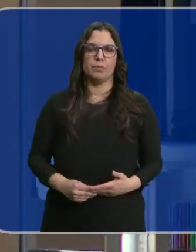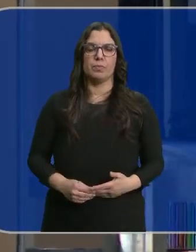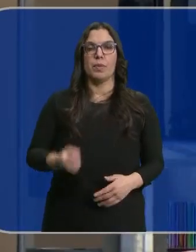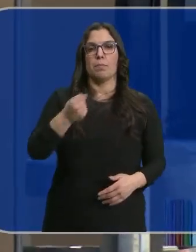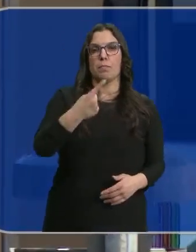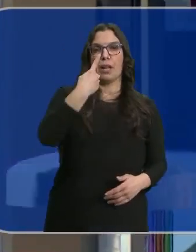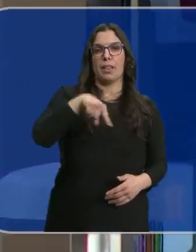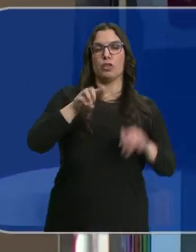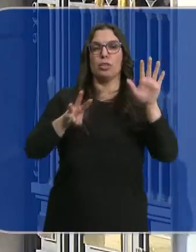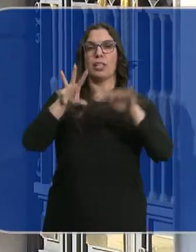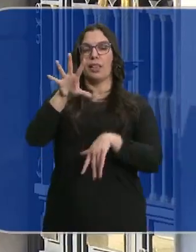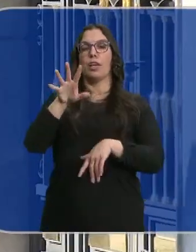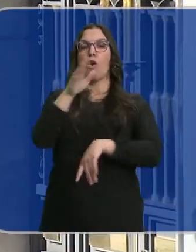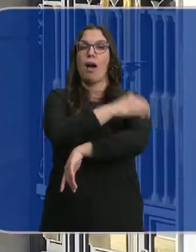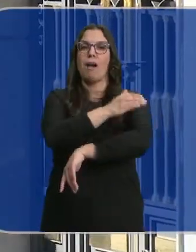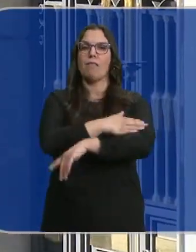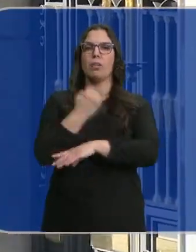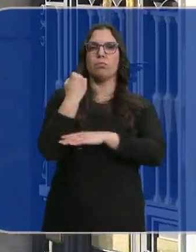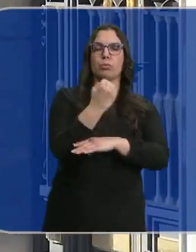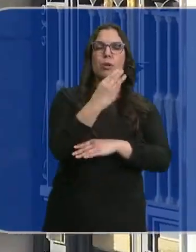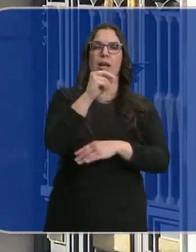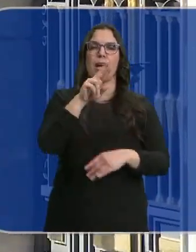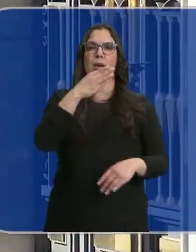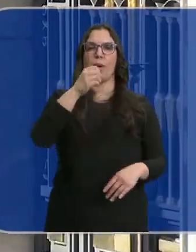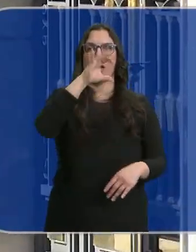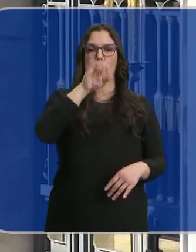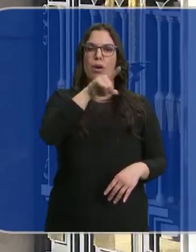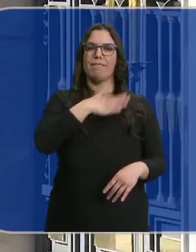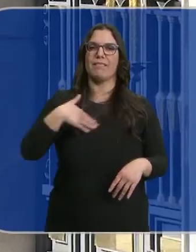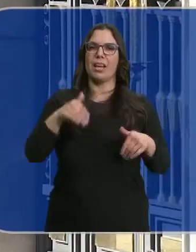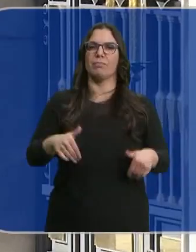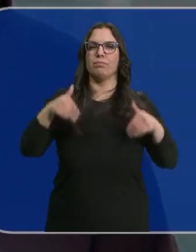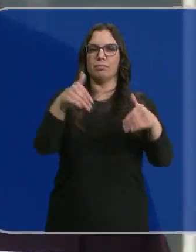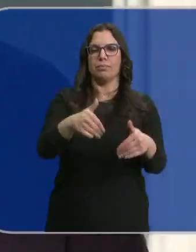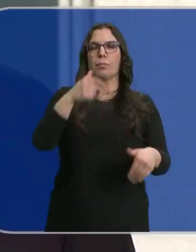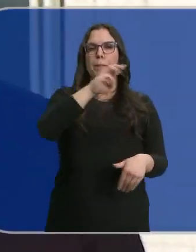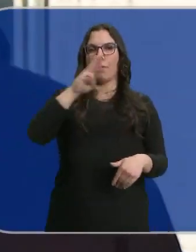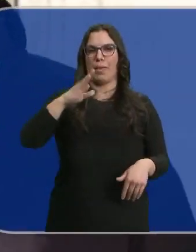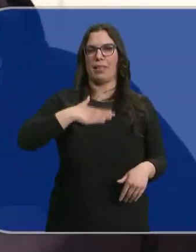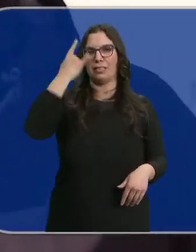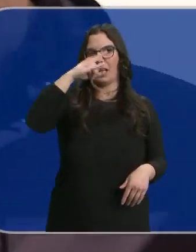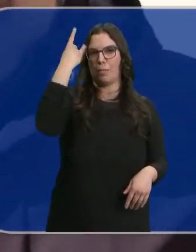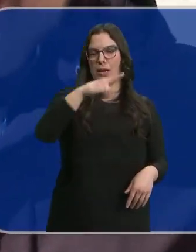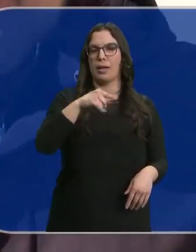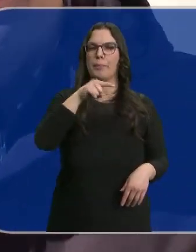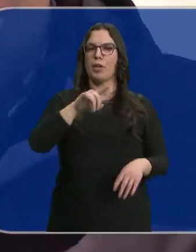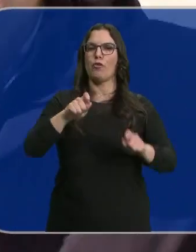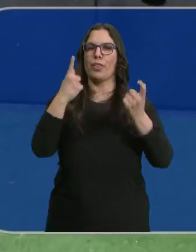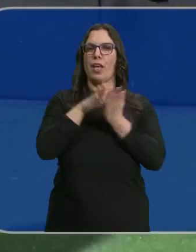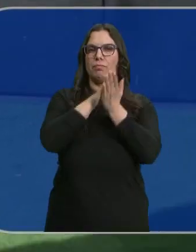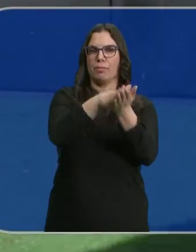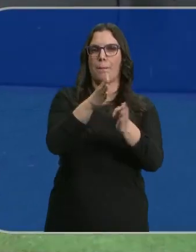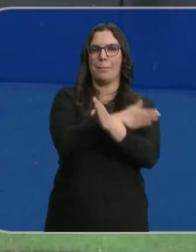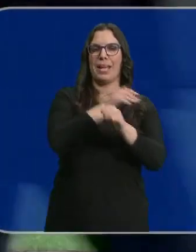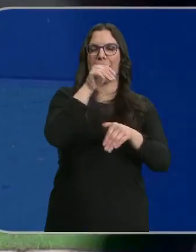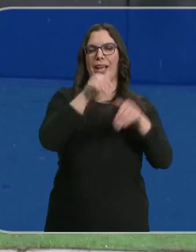1.185 avales arropan a Carlos García Carballo, alcalde de Salamanca, en su aspiración de presidir el PP salmantino. Hoy ha formalizado su